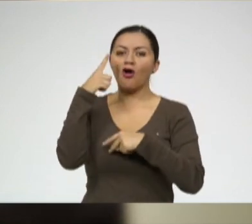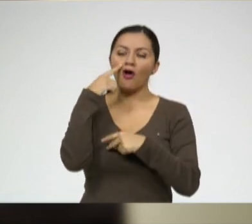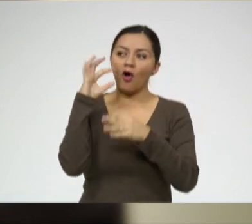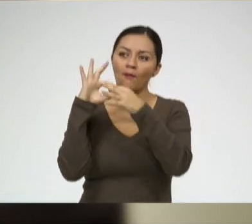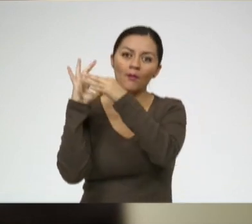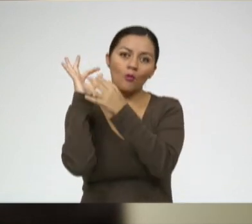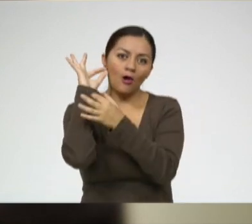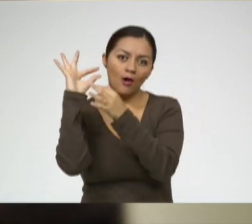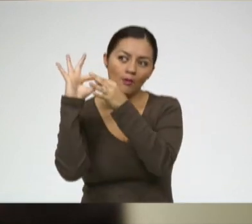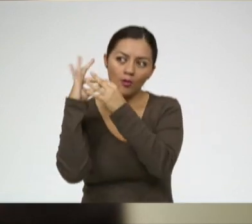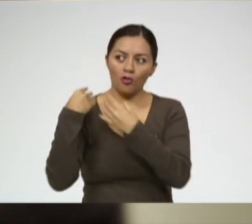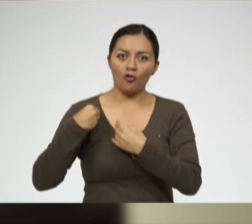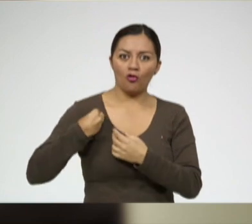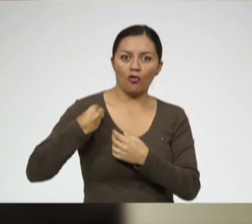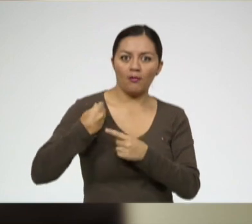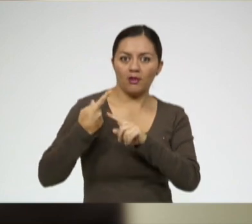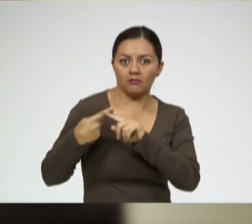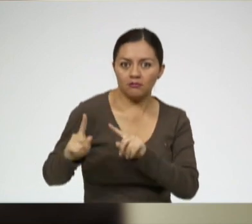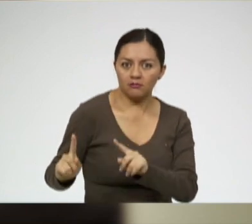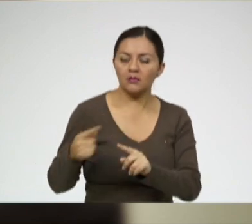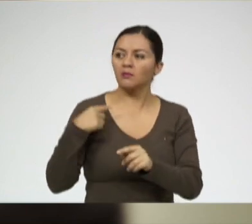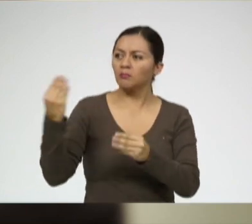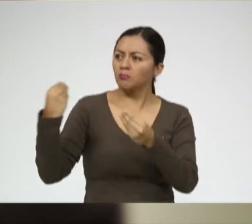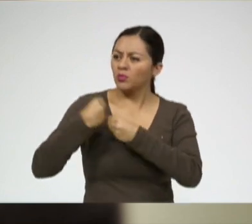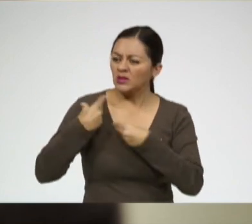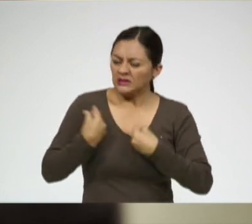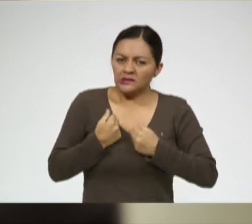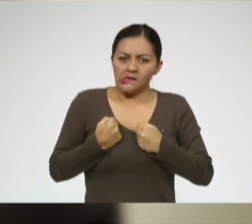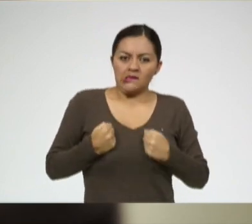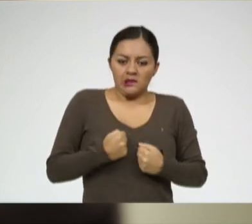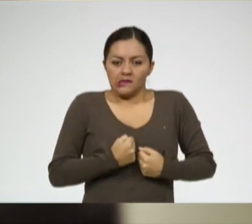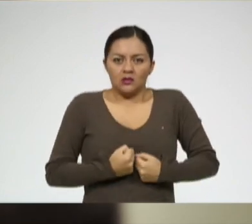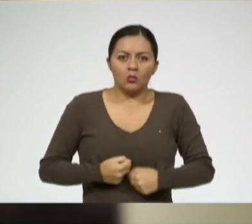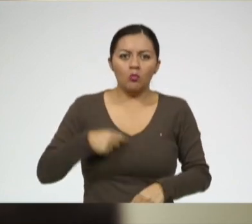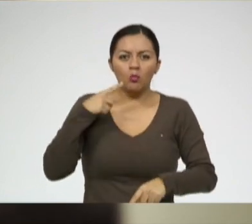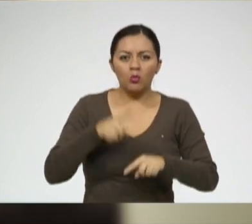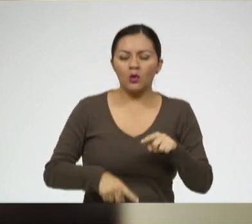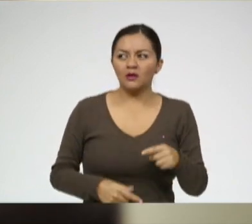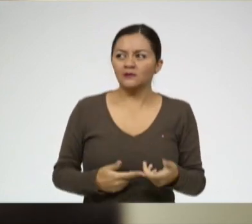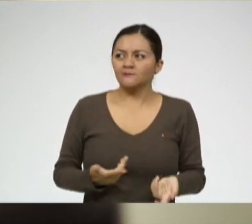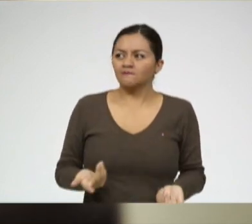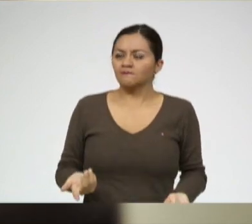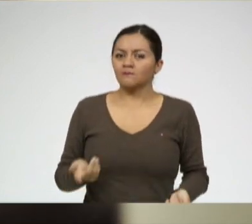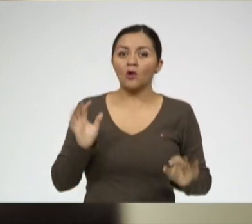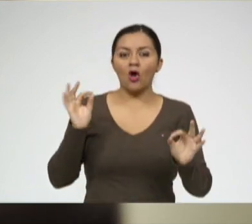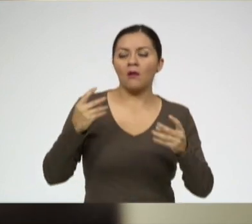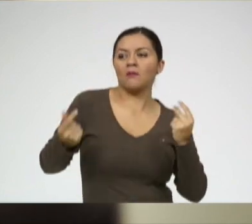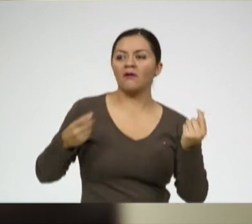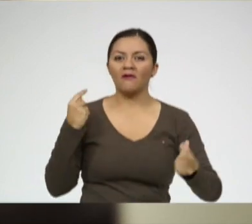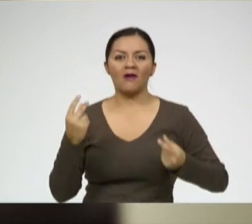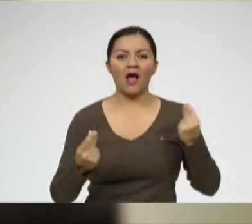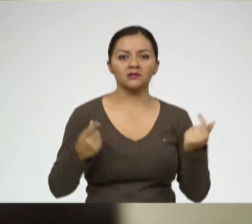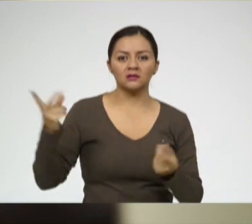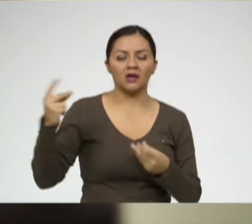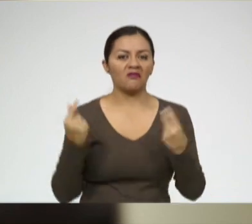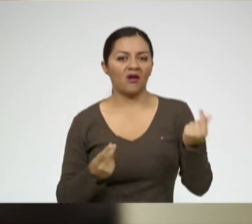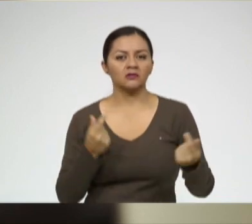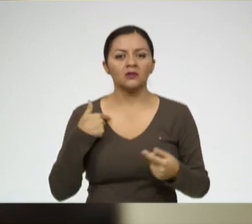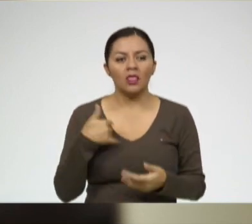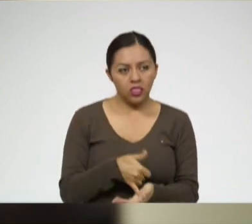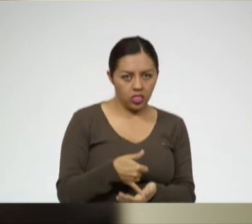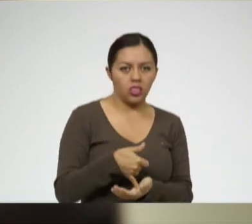usar otro tipo de ropa que tú no puedes utilizar. O sea, son más ágiles. O, por ejemplo,